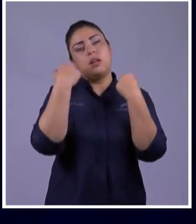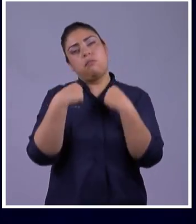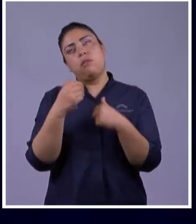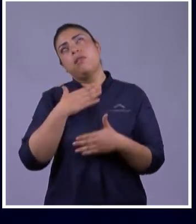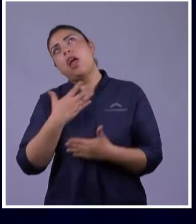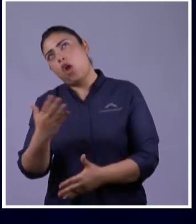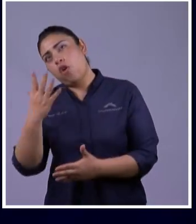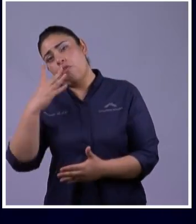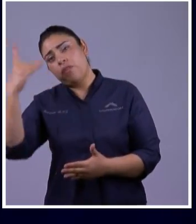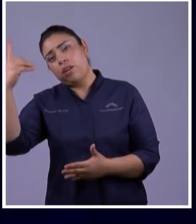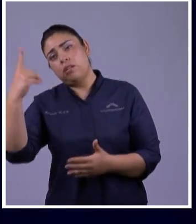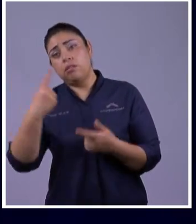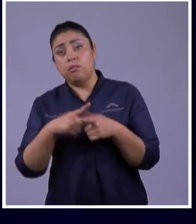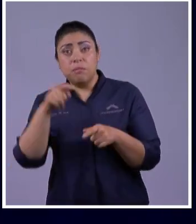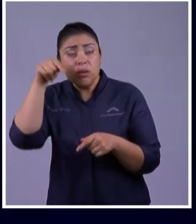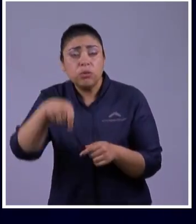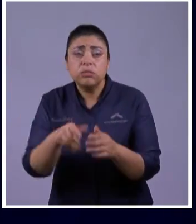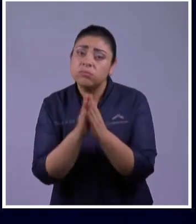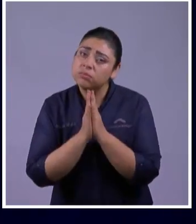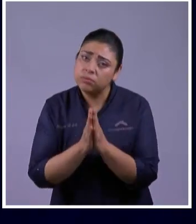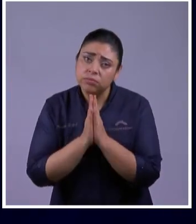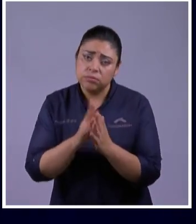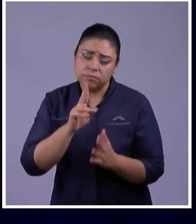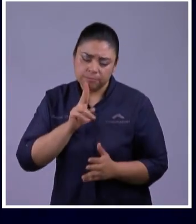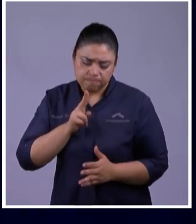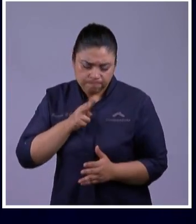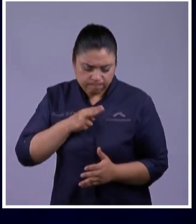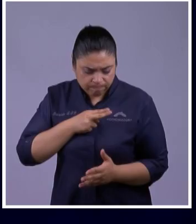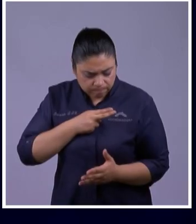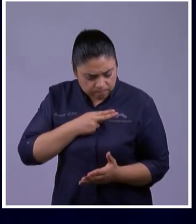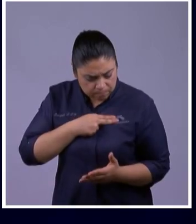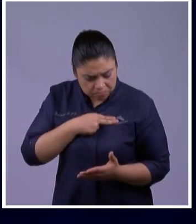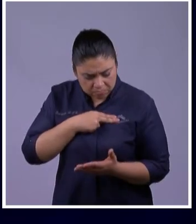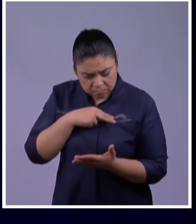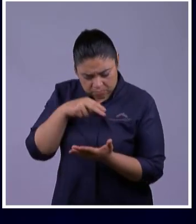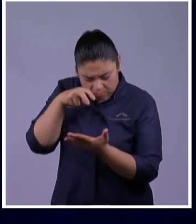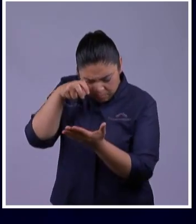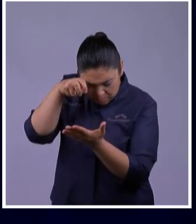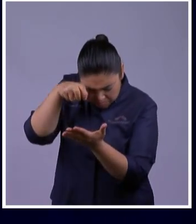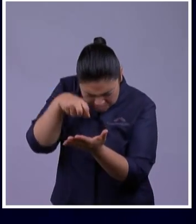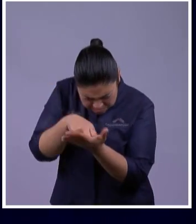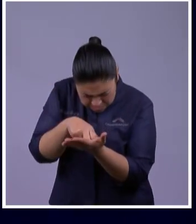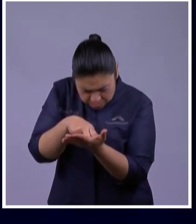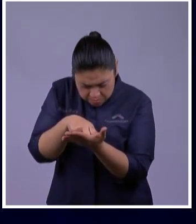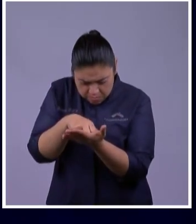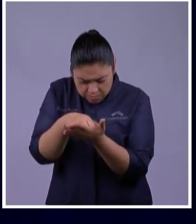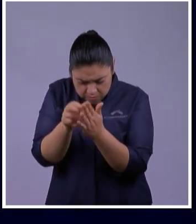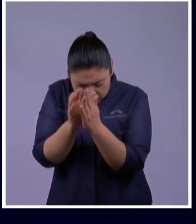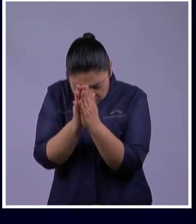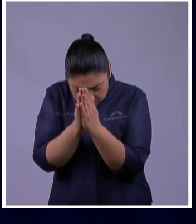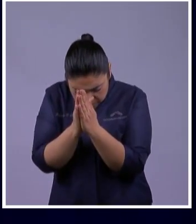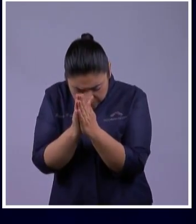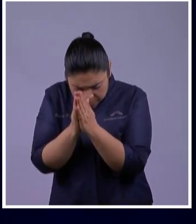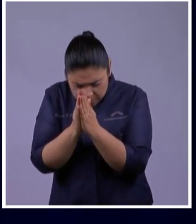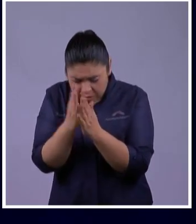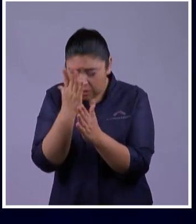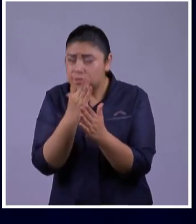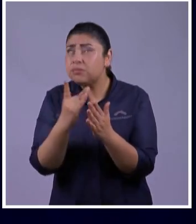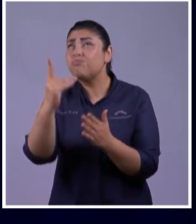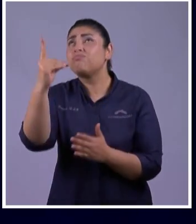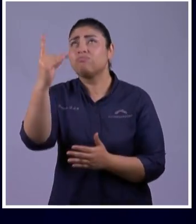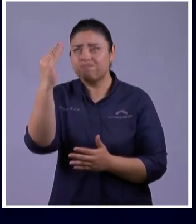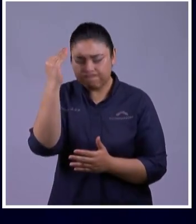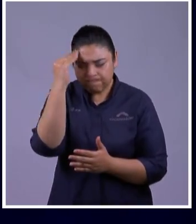Pudiéramos Humillarnos Delante De Dios Ser Humildes Y Decirle Señor Reconozco Que